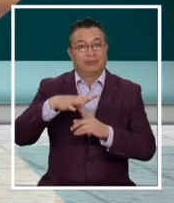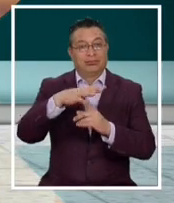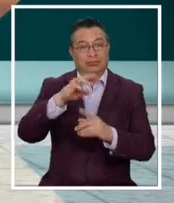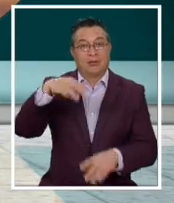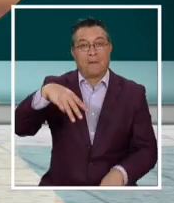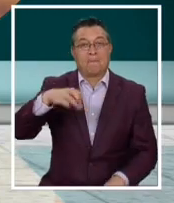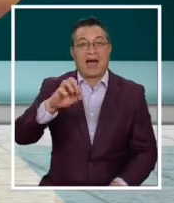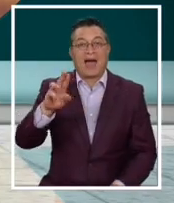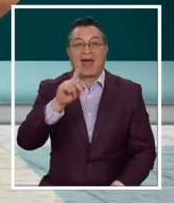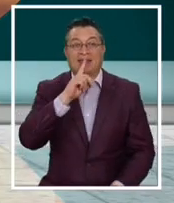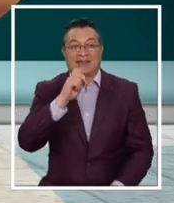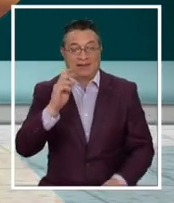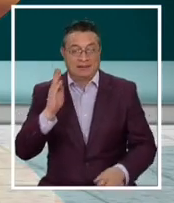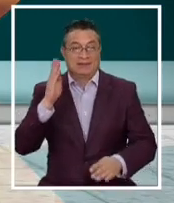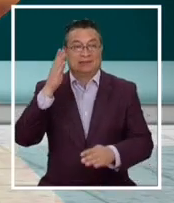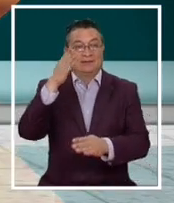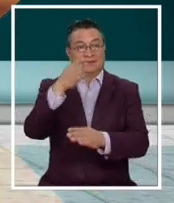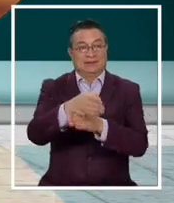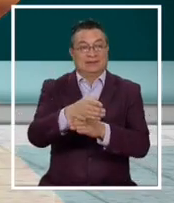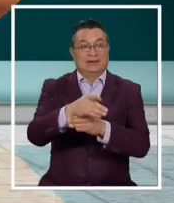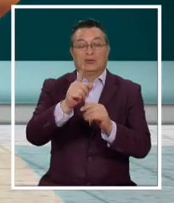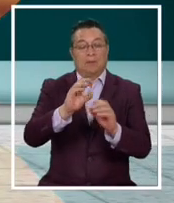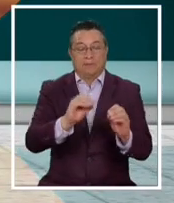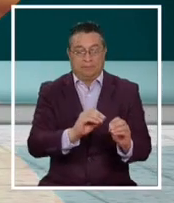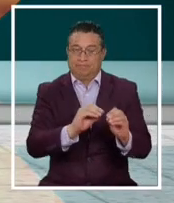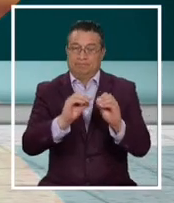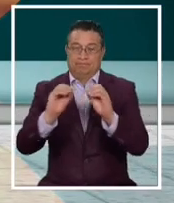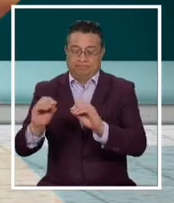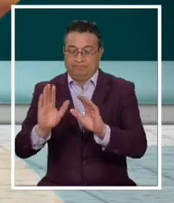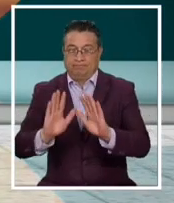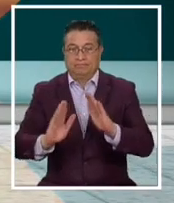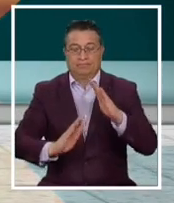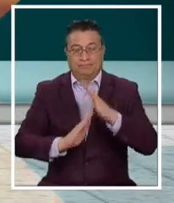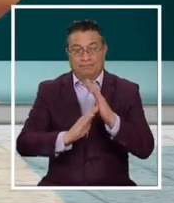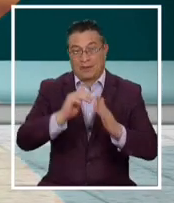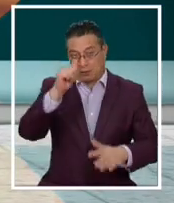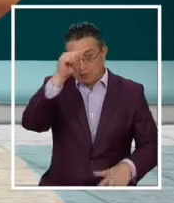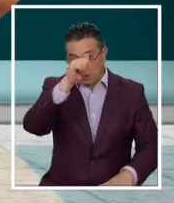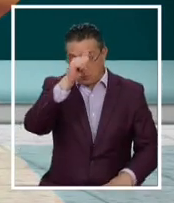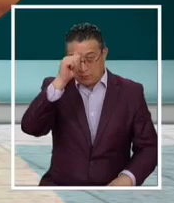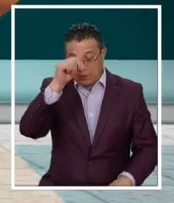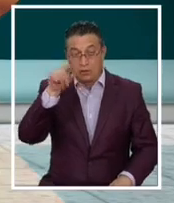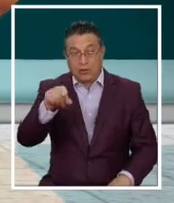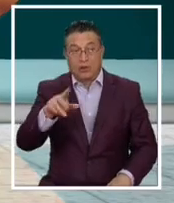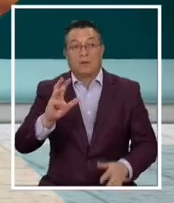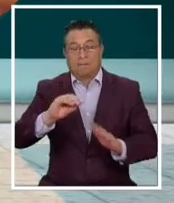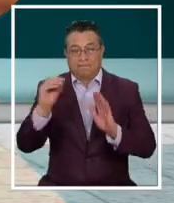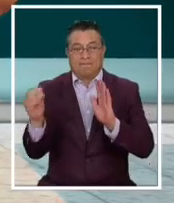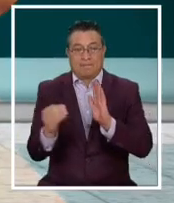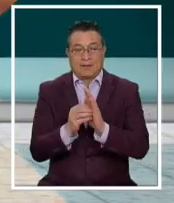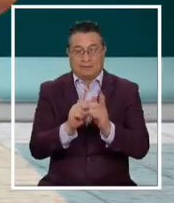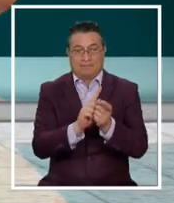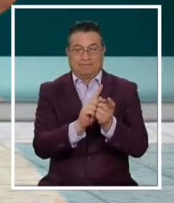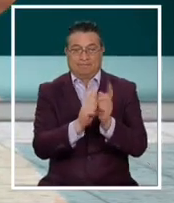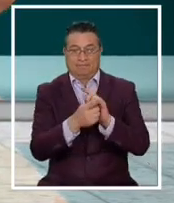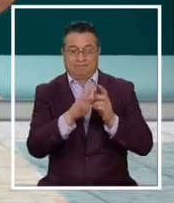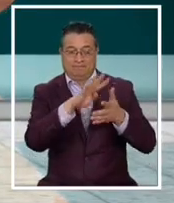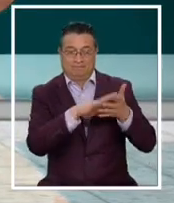Marte aún no, porque luego de haber sido postergado en el domingo, lo reagendaron,